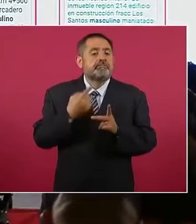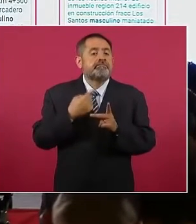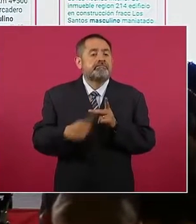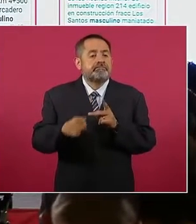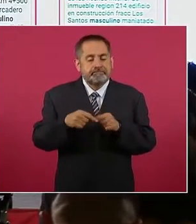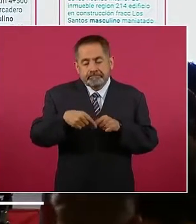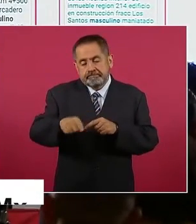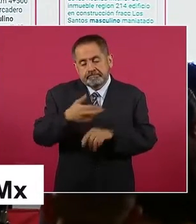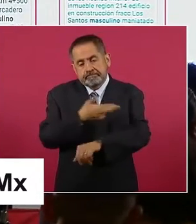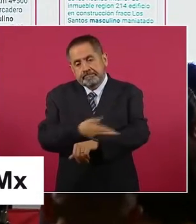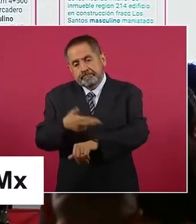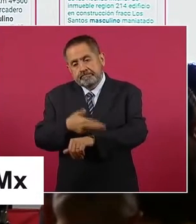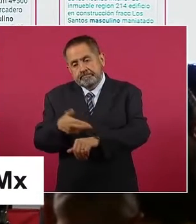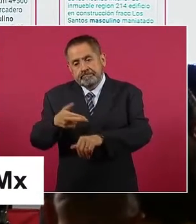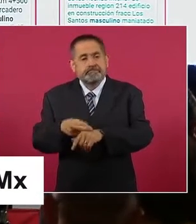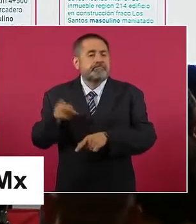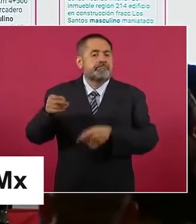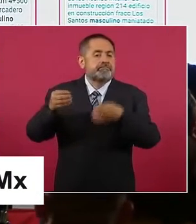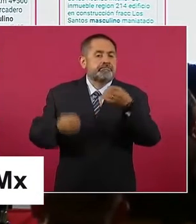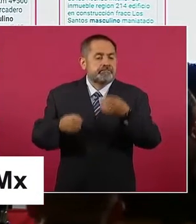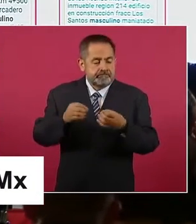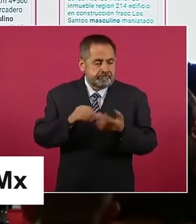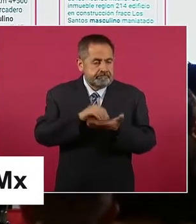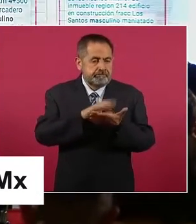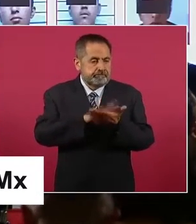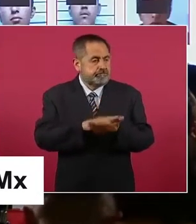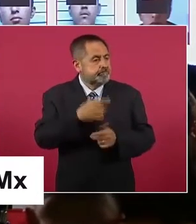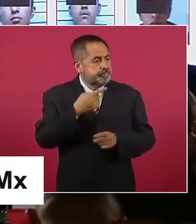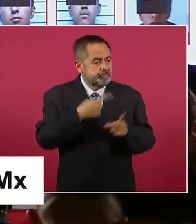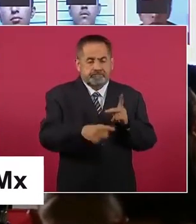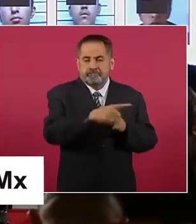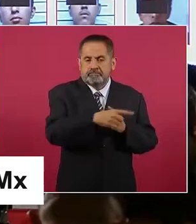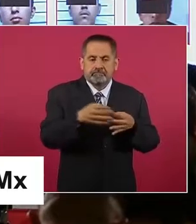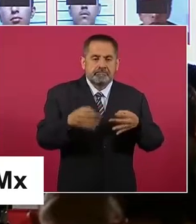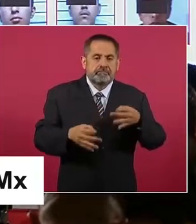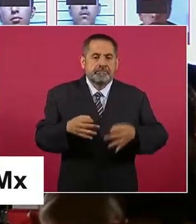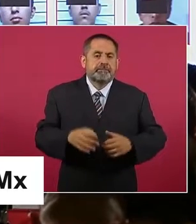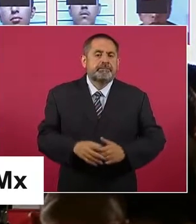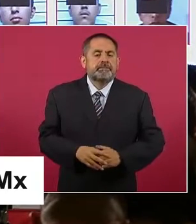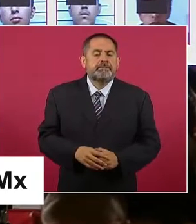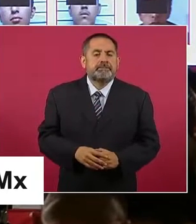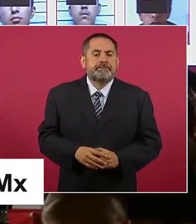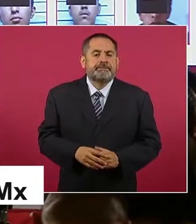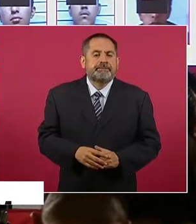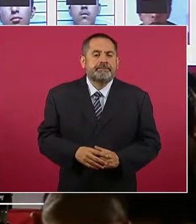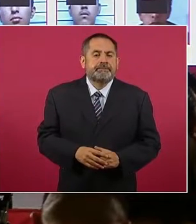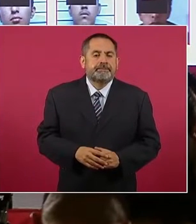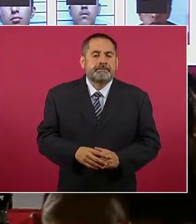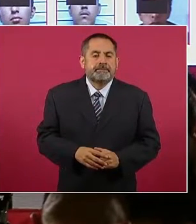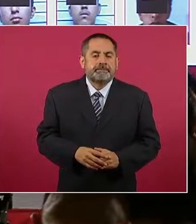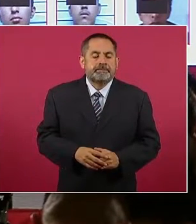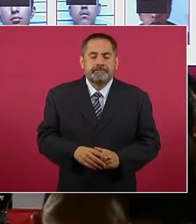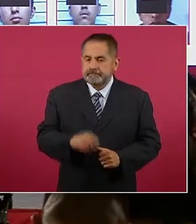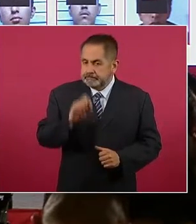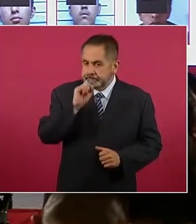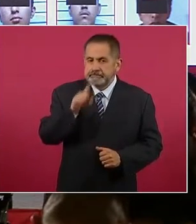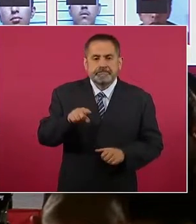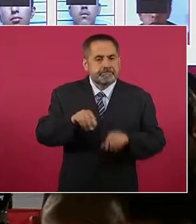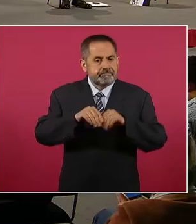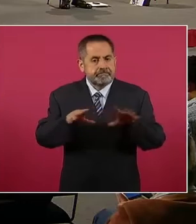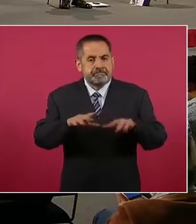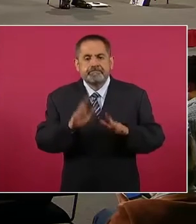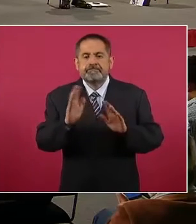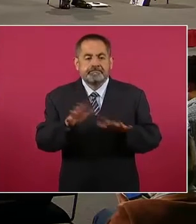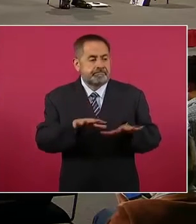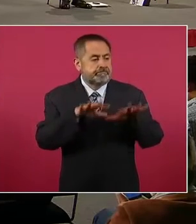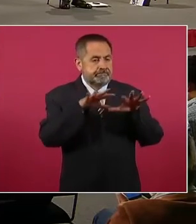vinculación por parte del juez de control. Siguiente. También informamos de la detención y